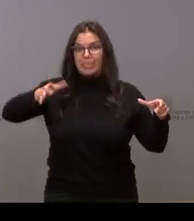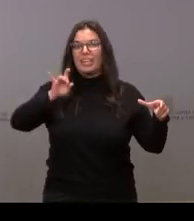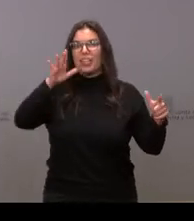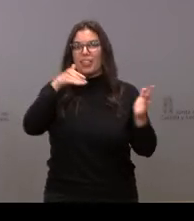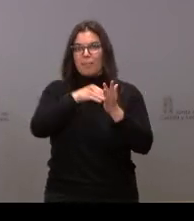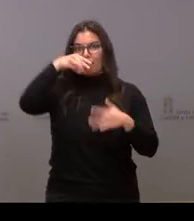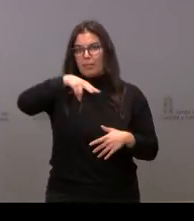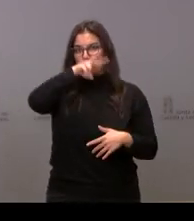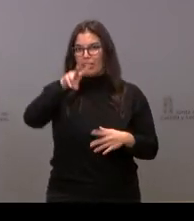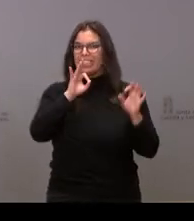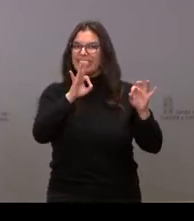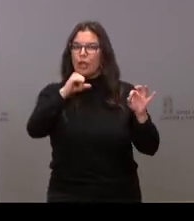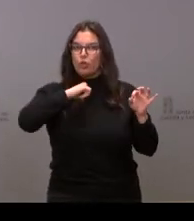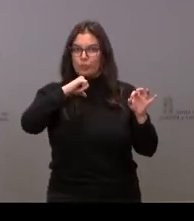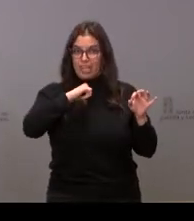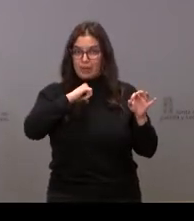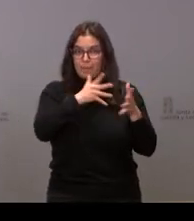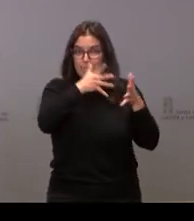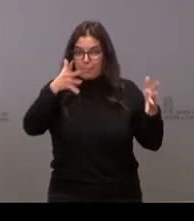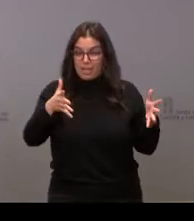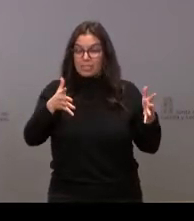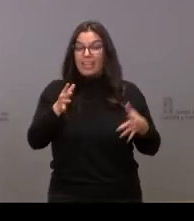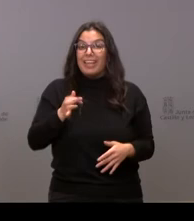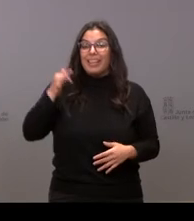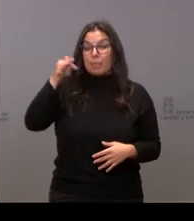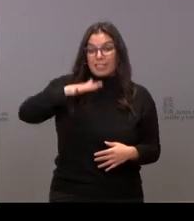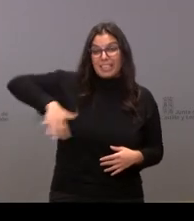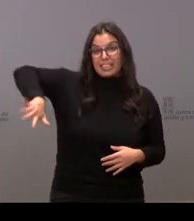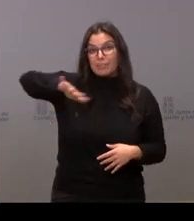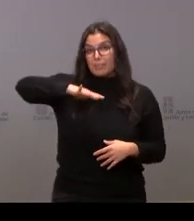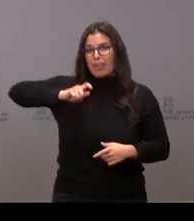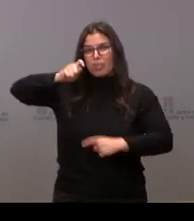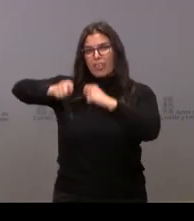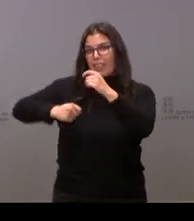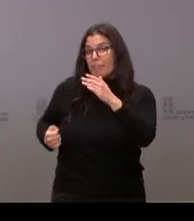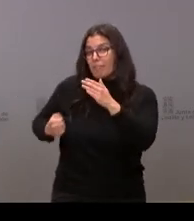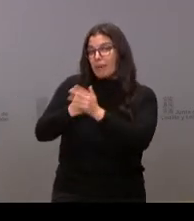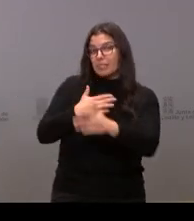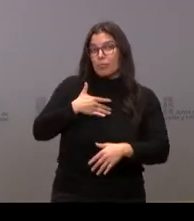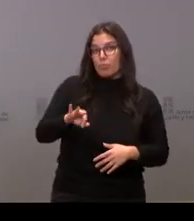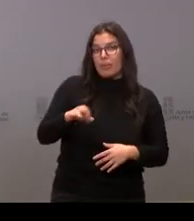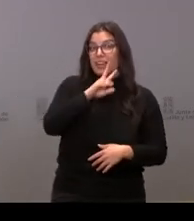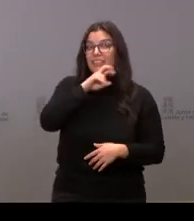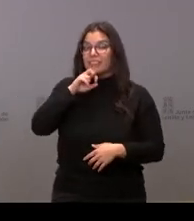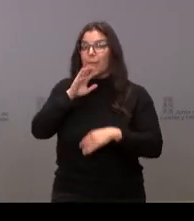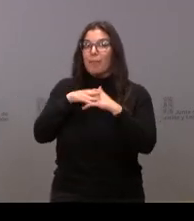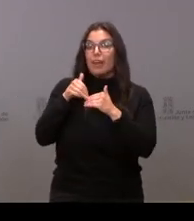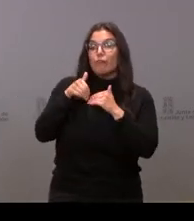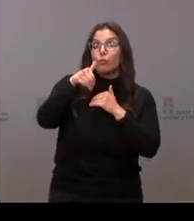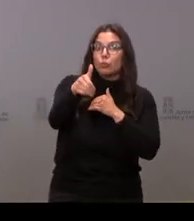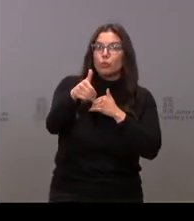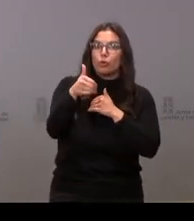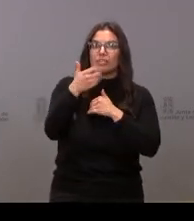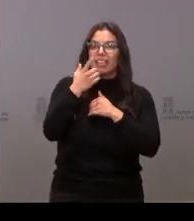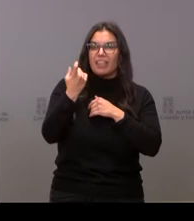Y, además, se va a consignar el máximo espacio posible como reserva para futuras ampliaciones